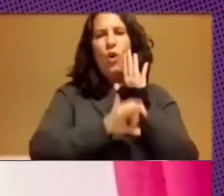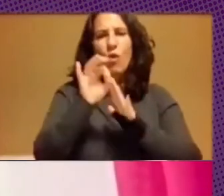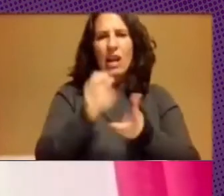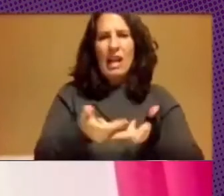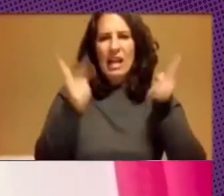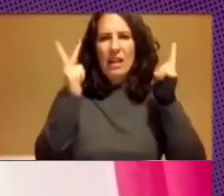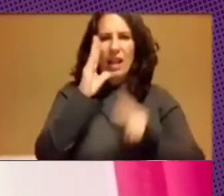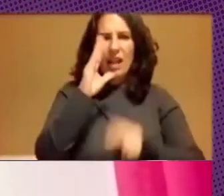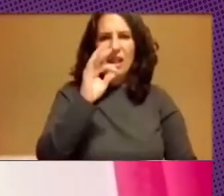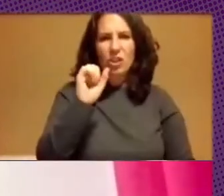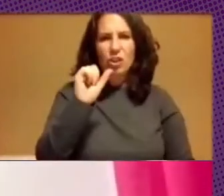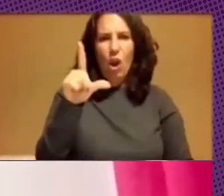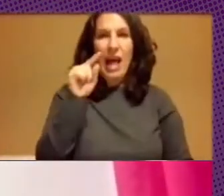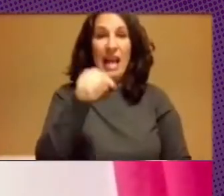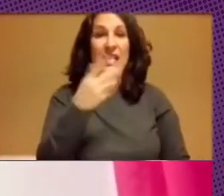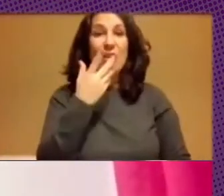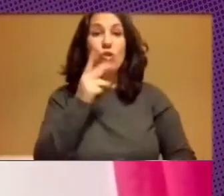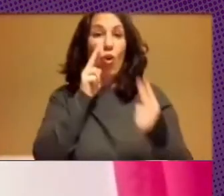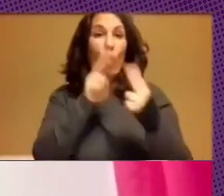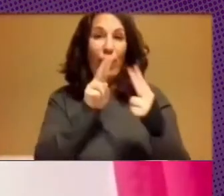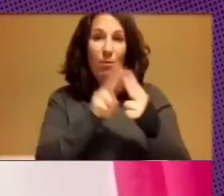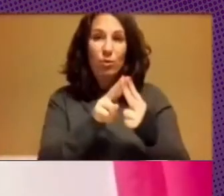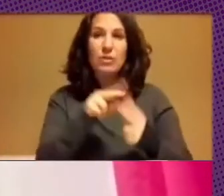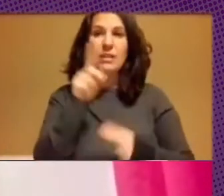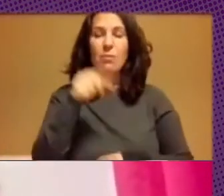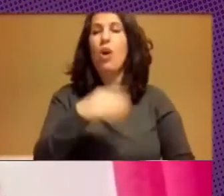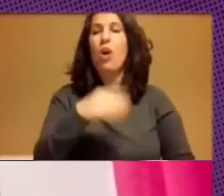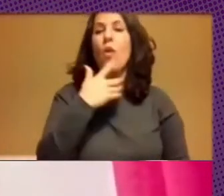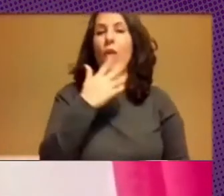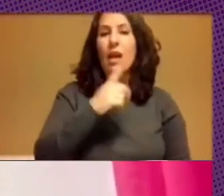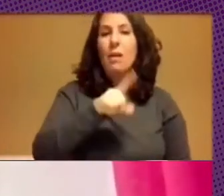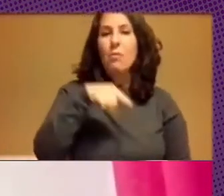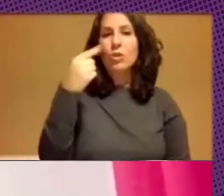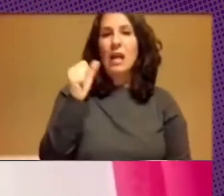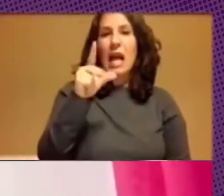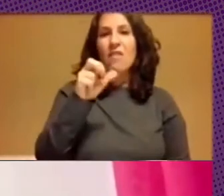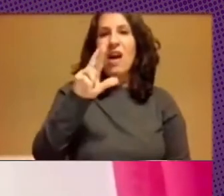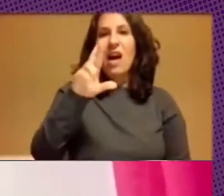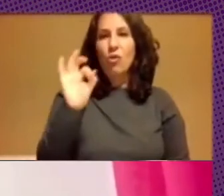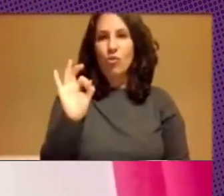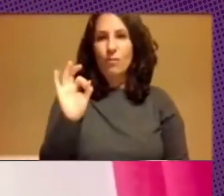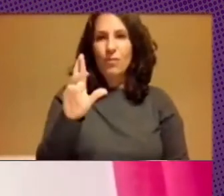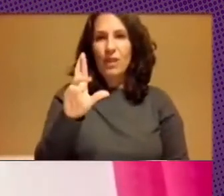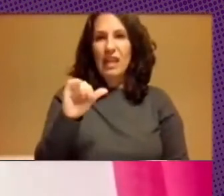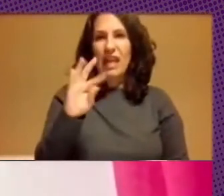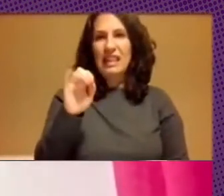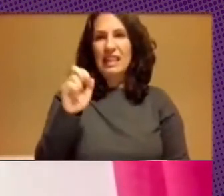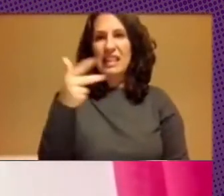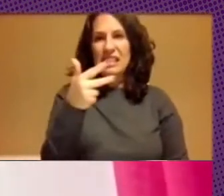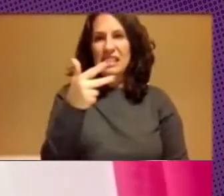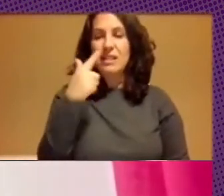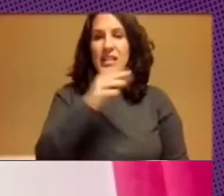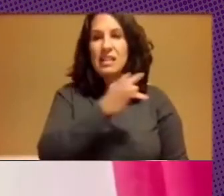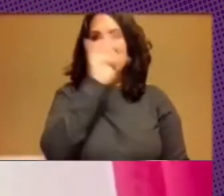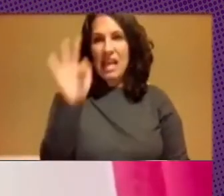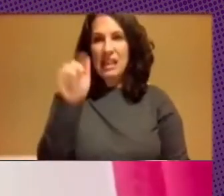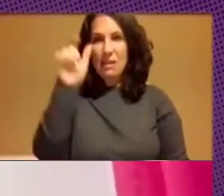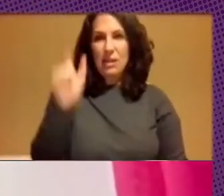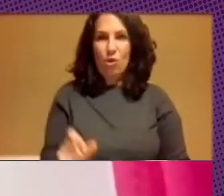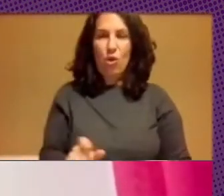y ahí nos conocimos, y ahí conocimos también a Álvaro Retic, que es nuestro siguiente interviniente.